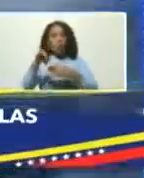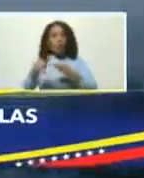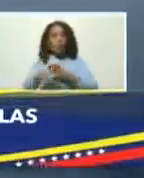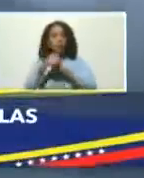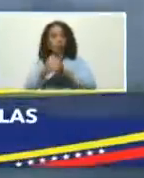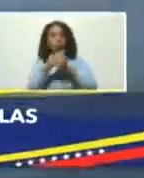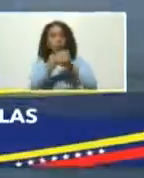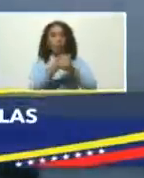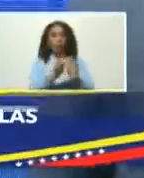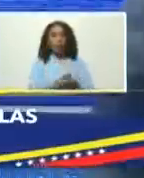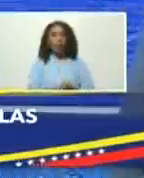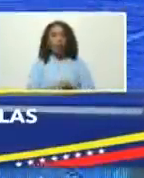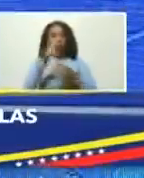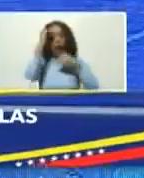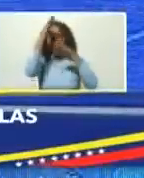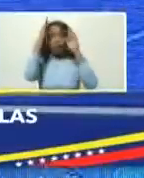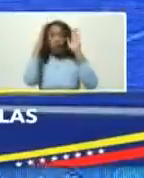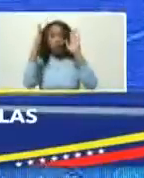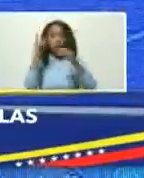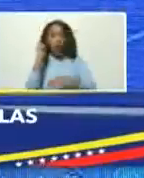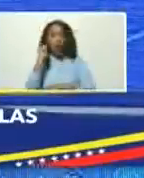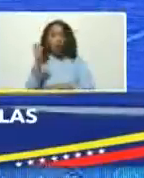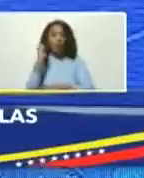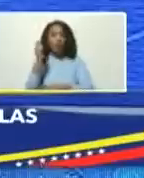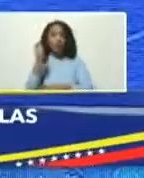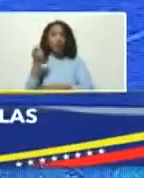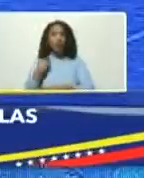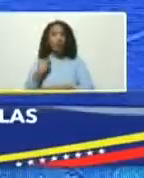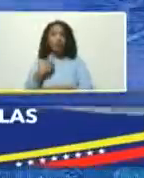atención inversionista